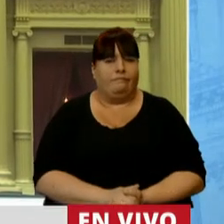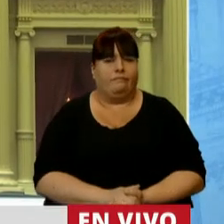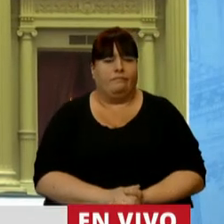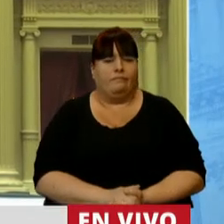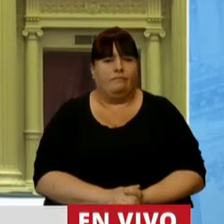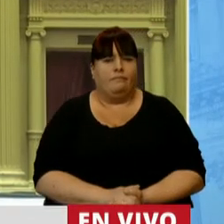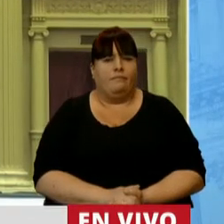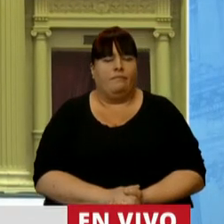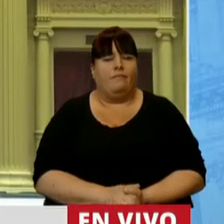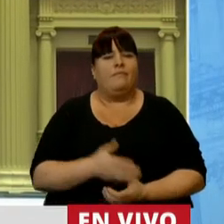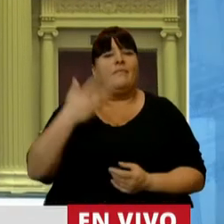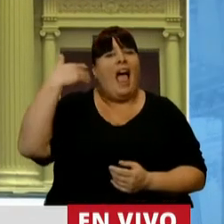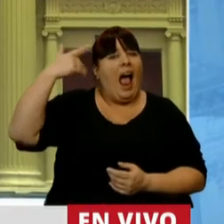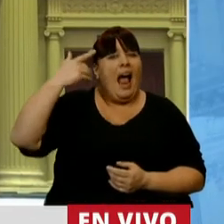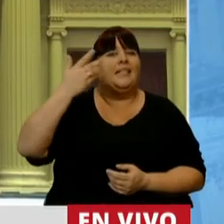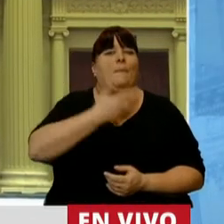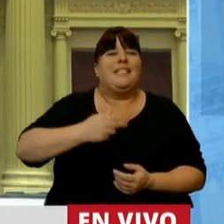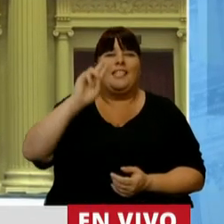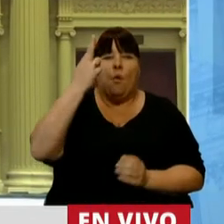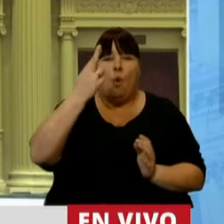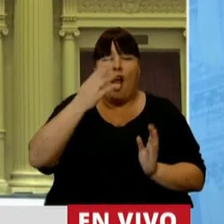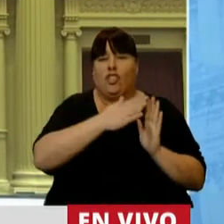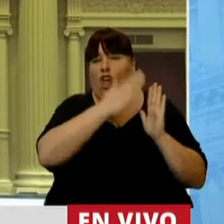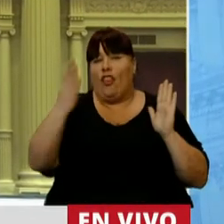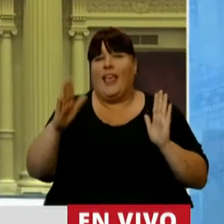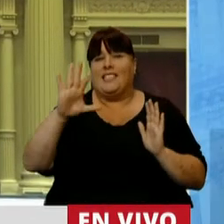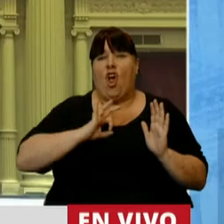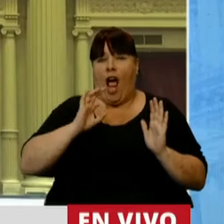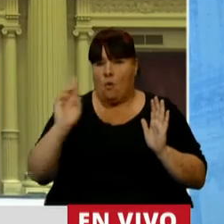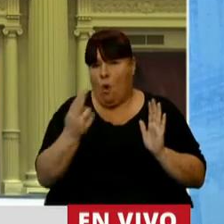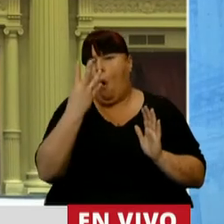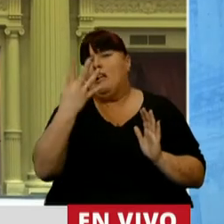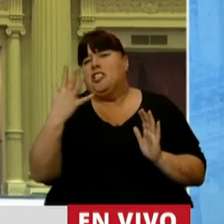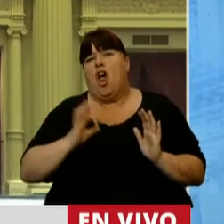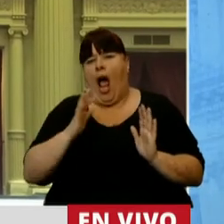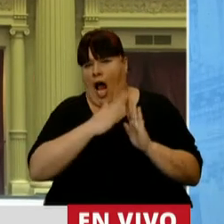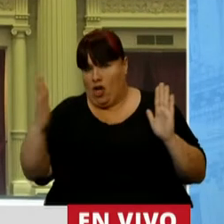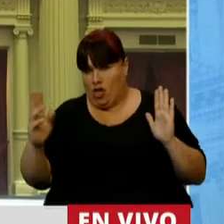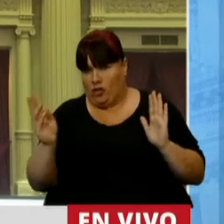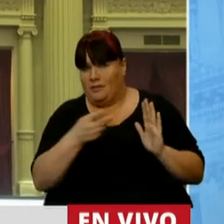entre los presidentes que no viven en los últimos cinco años, cuatro años.